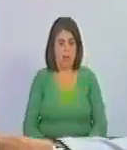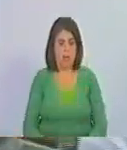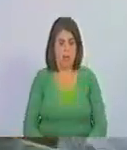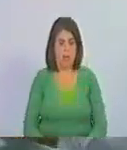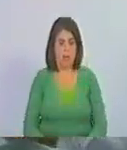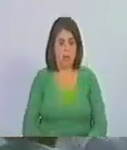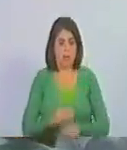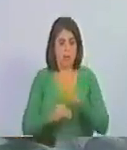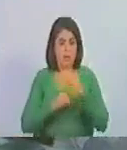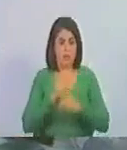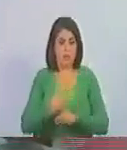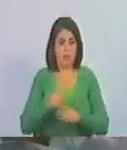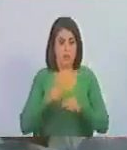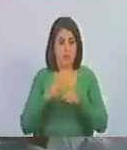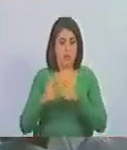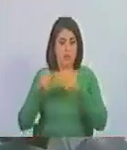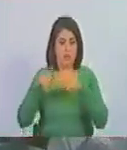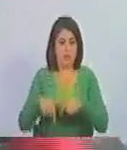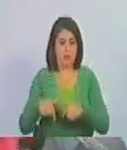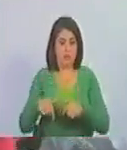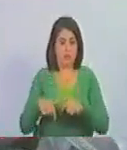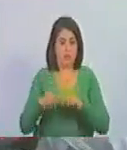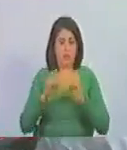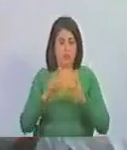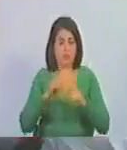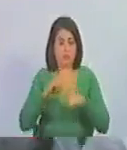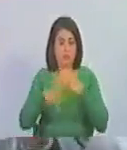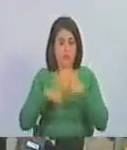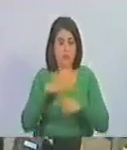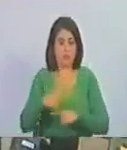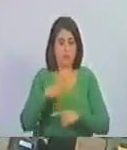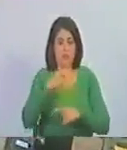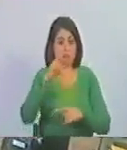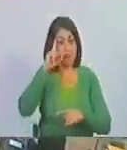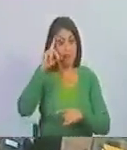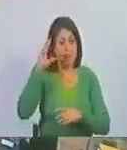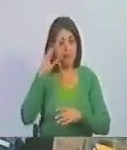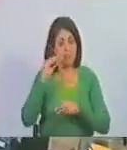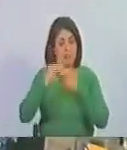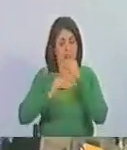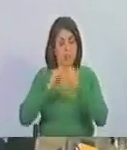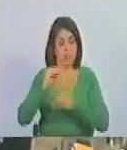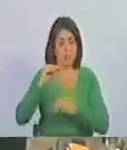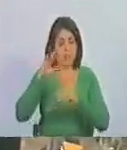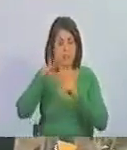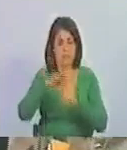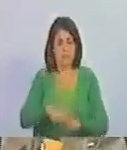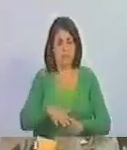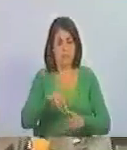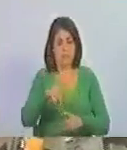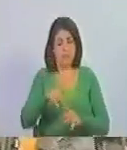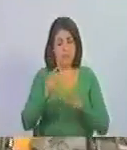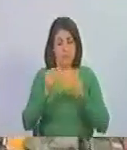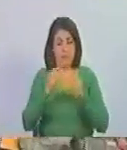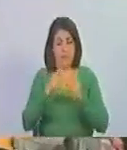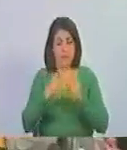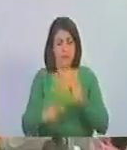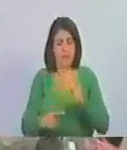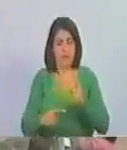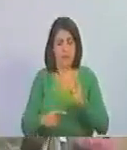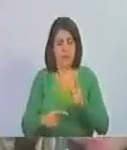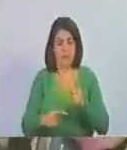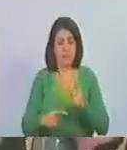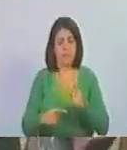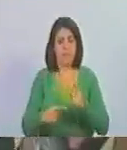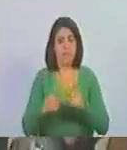Los tiramos al bocatero de Centro, los tiramos a Juan, los tiramos a Bo, y al